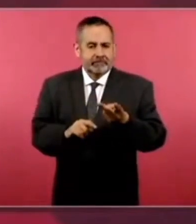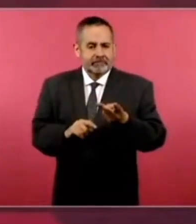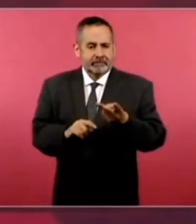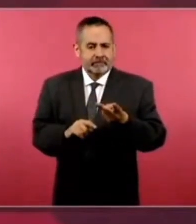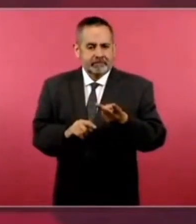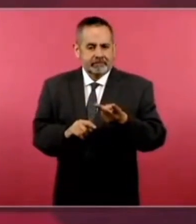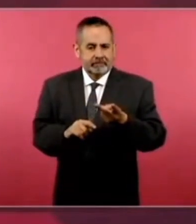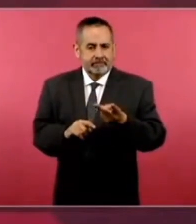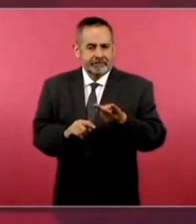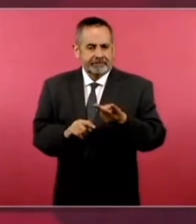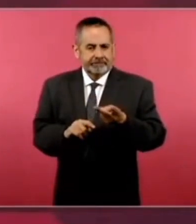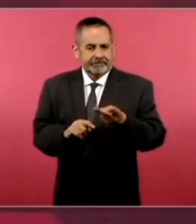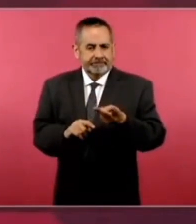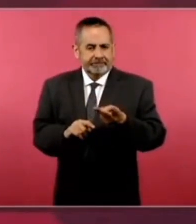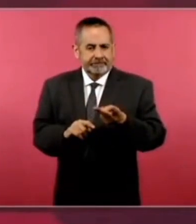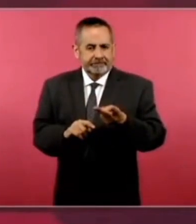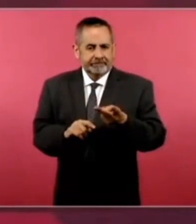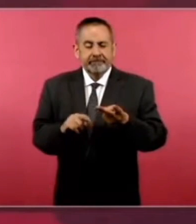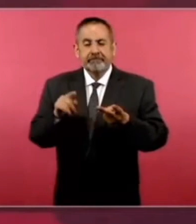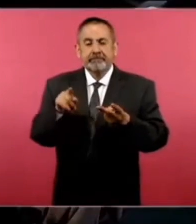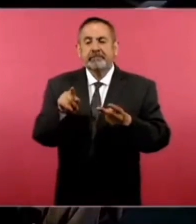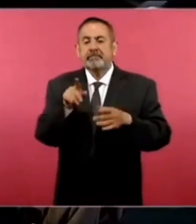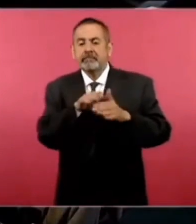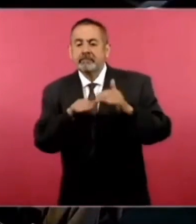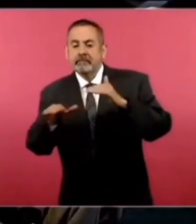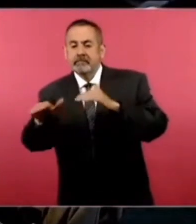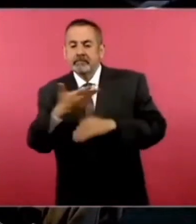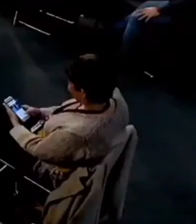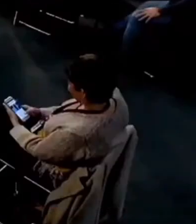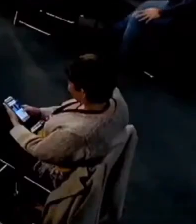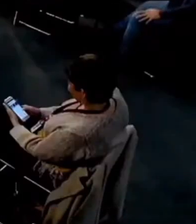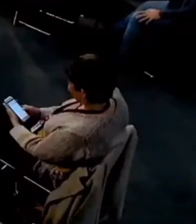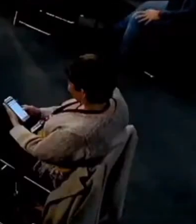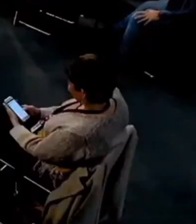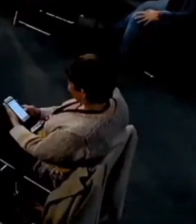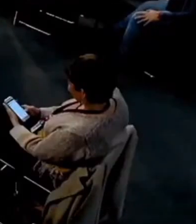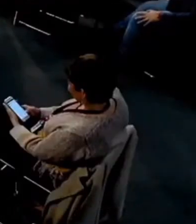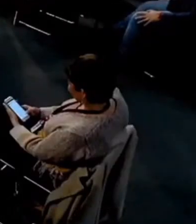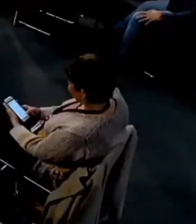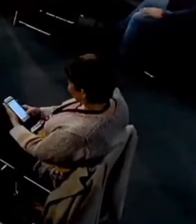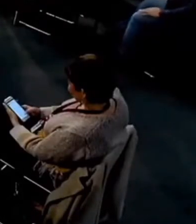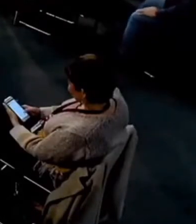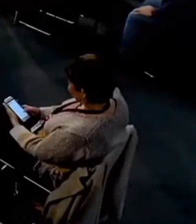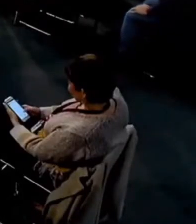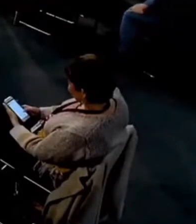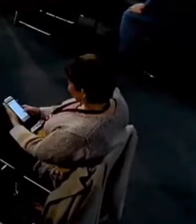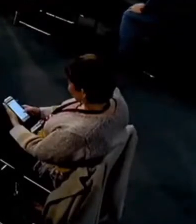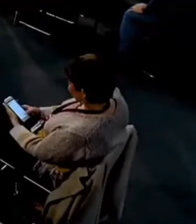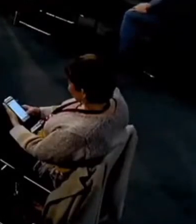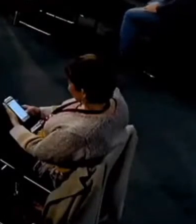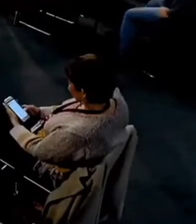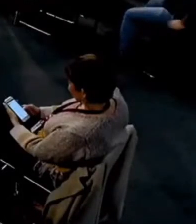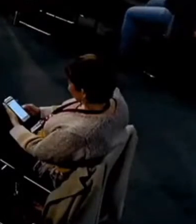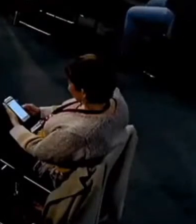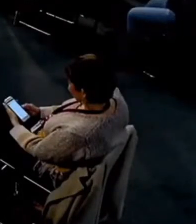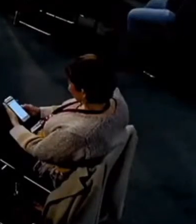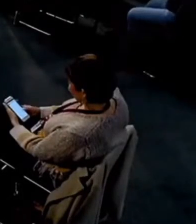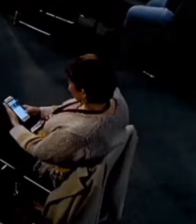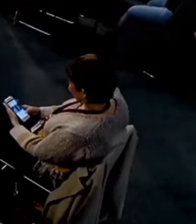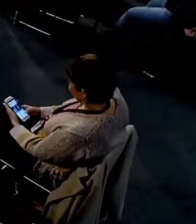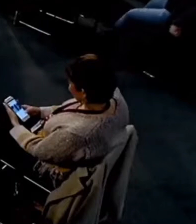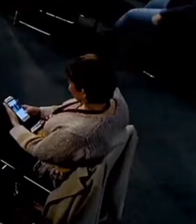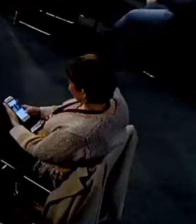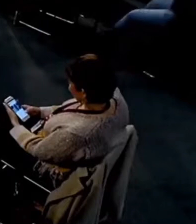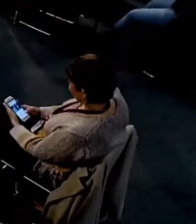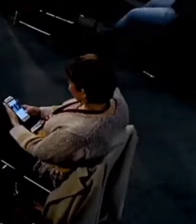con el hangar presidencial que acababan de construir, que había costado mil millones